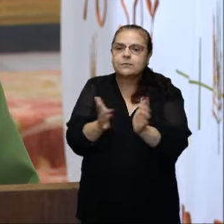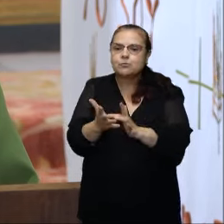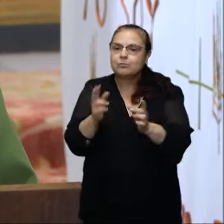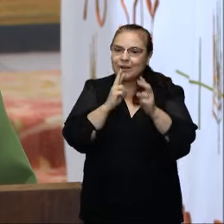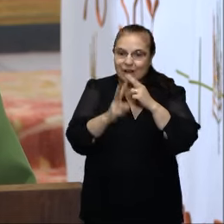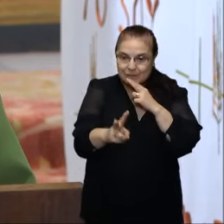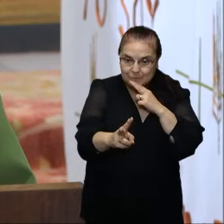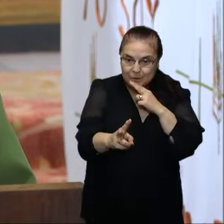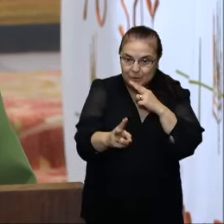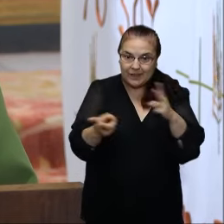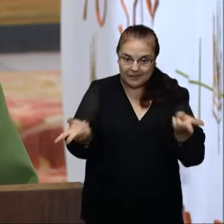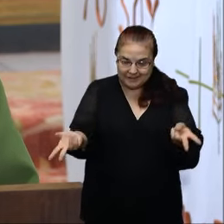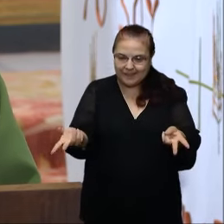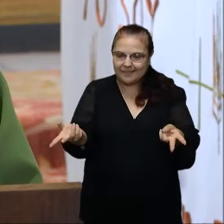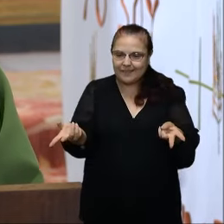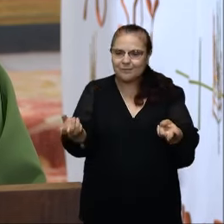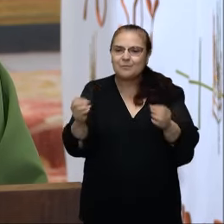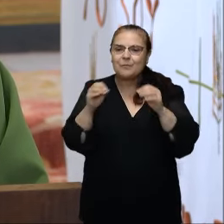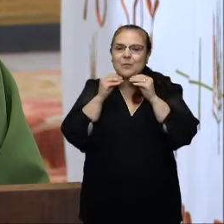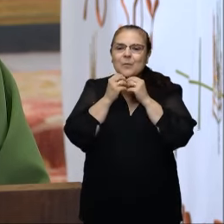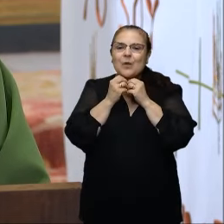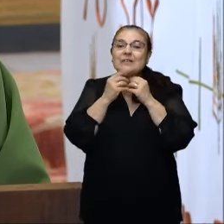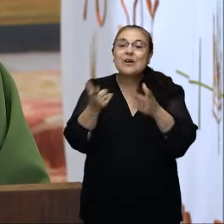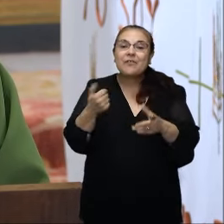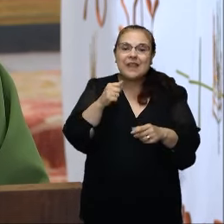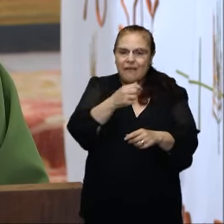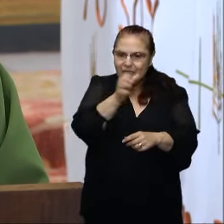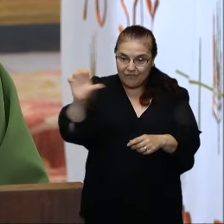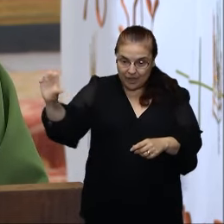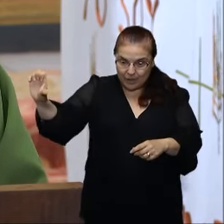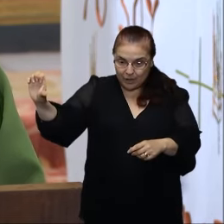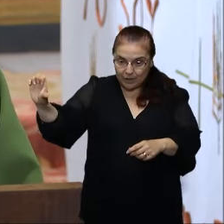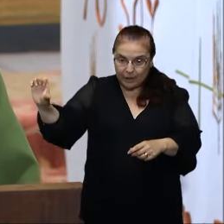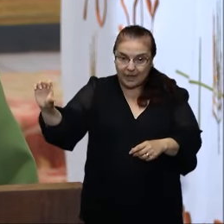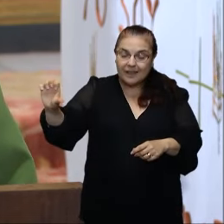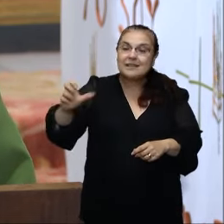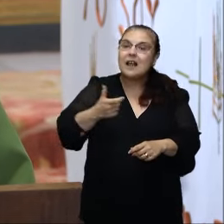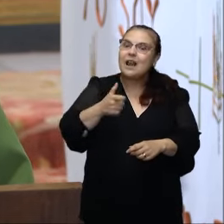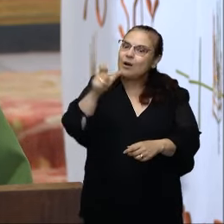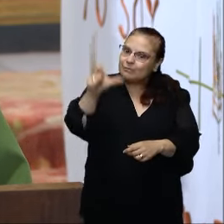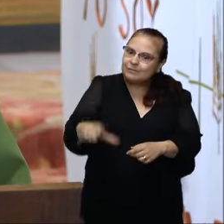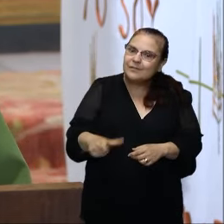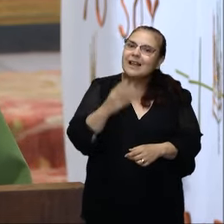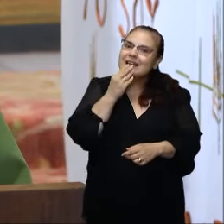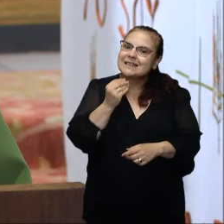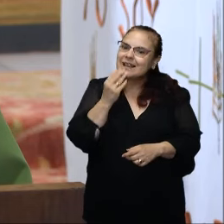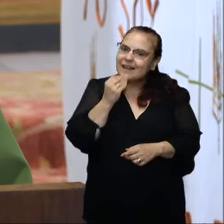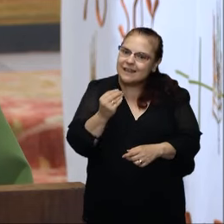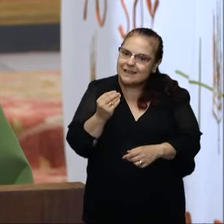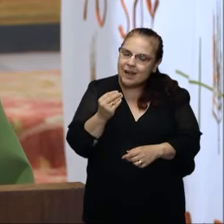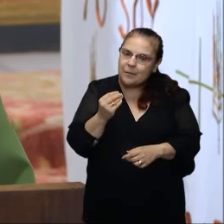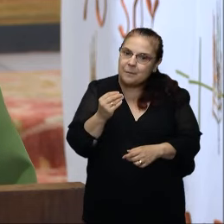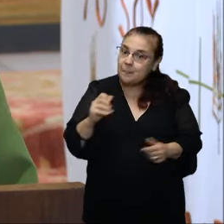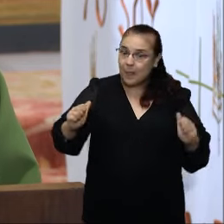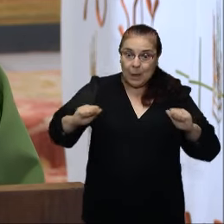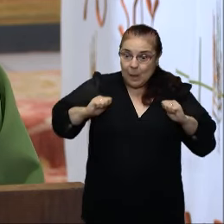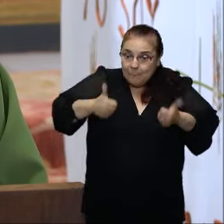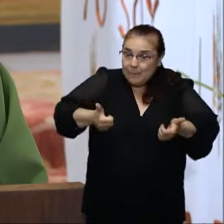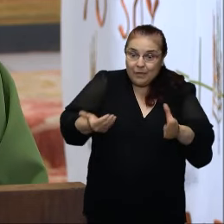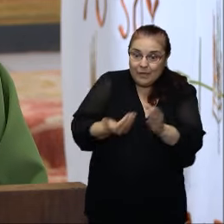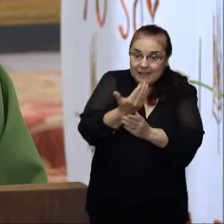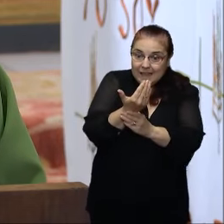lo que era profesión de fe con la que cada israelita abría y cerraba su día. Y es lo que hacen,